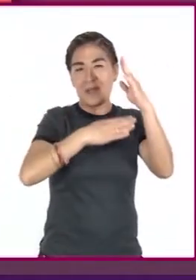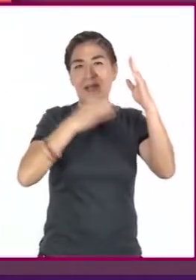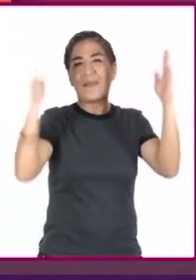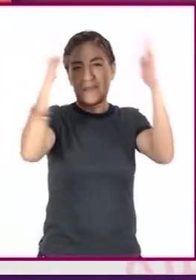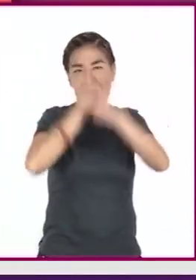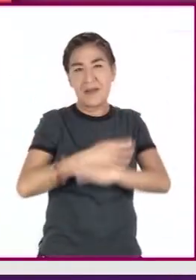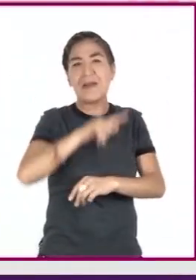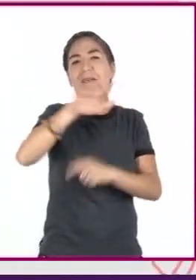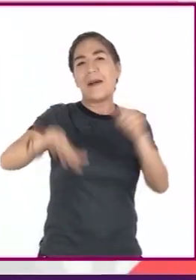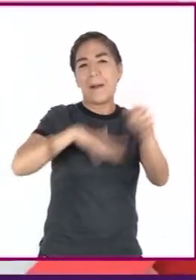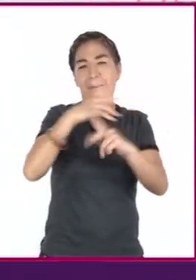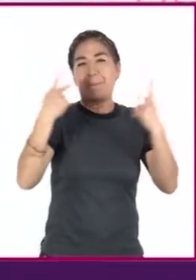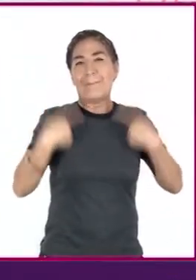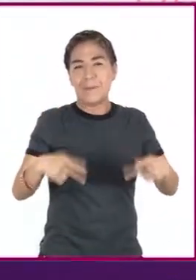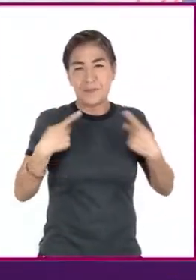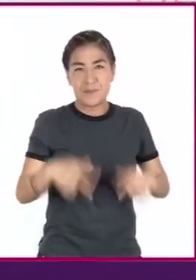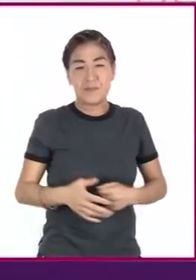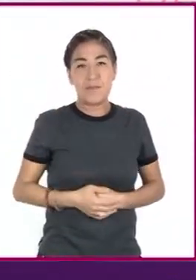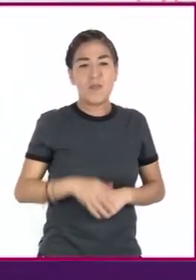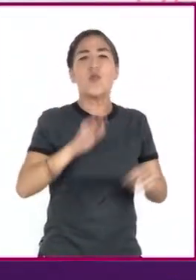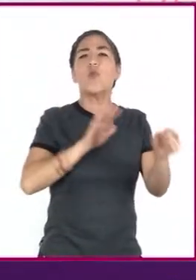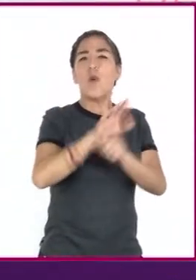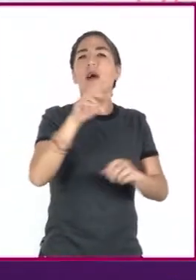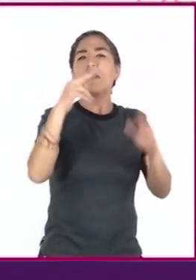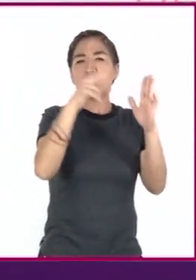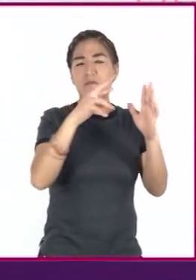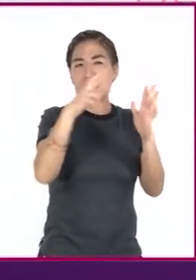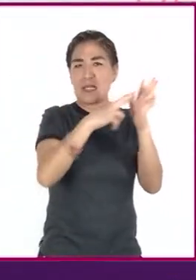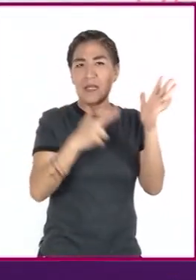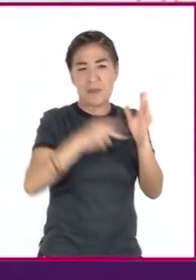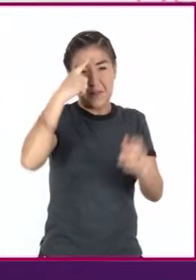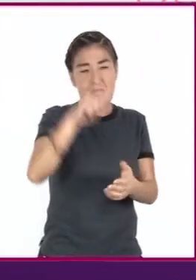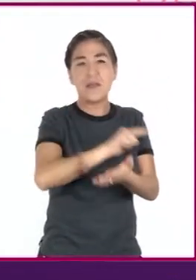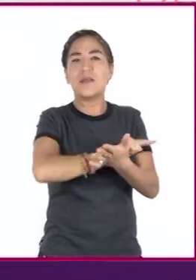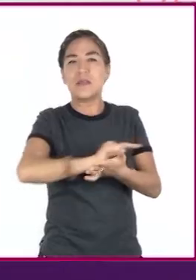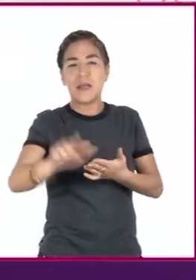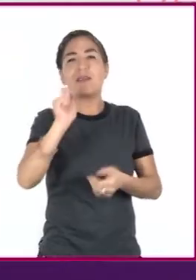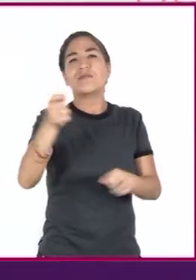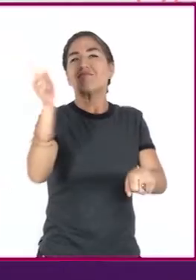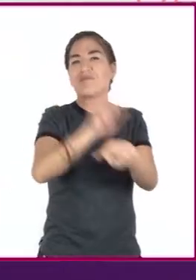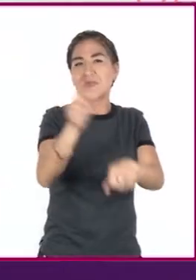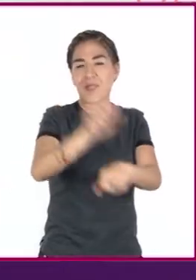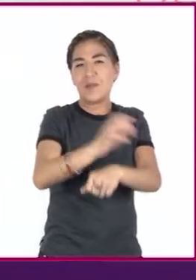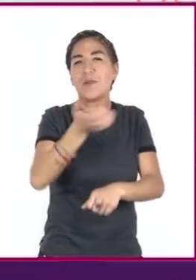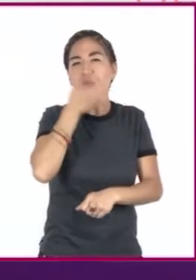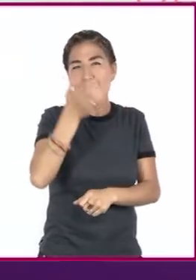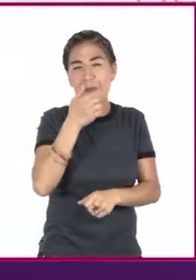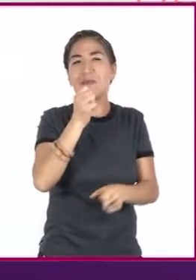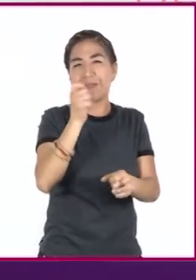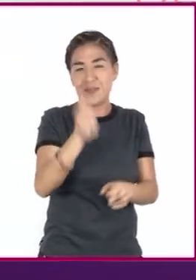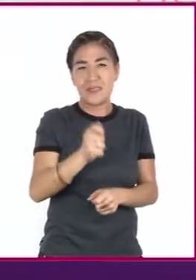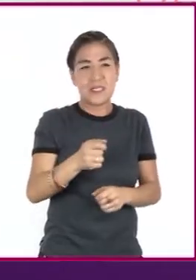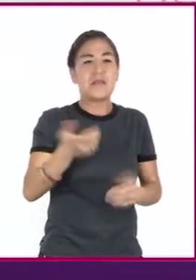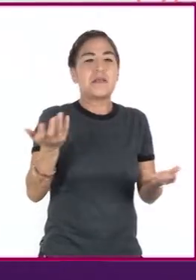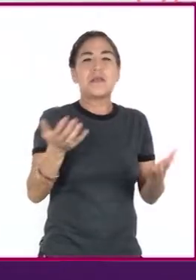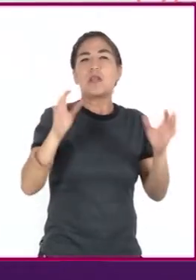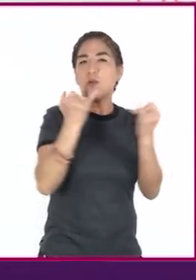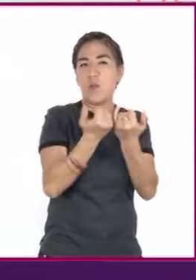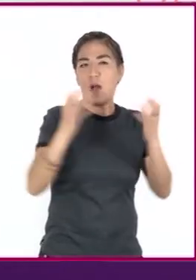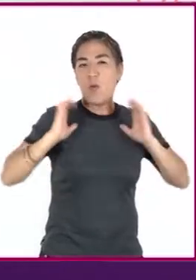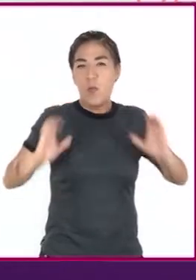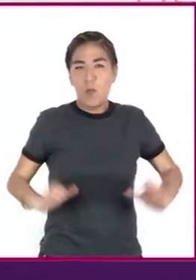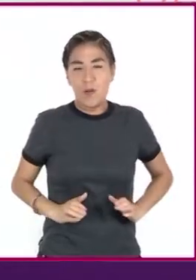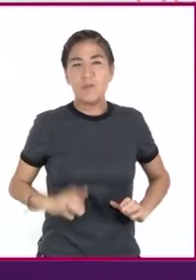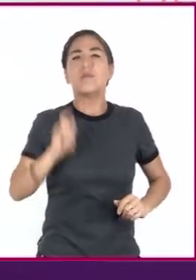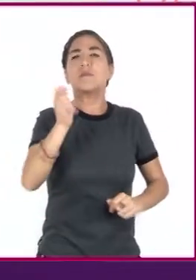sociedad. Las medidas de higiene personal son hábitos que practicamos de manera cotidiana, como la higiene corporal, que